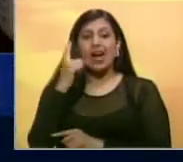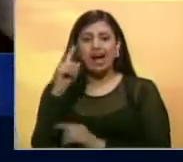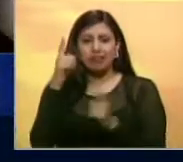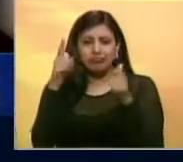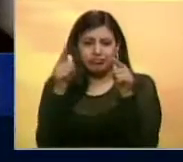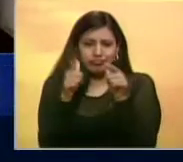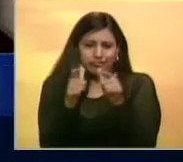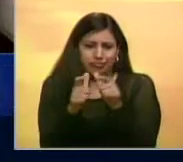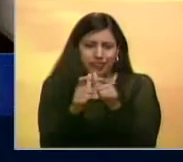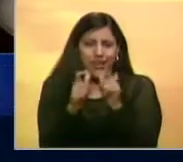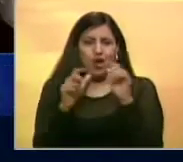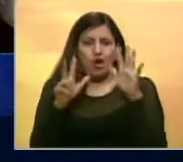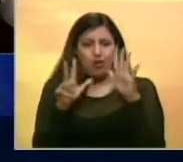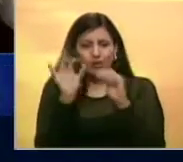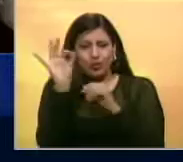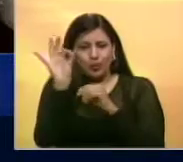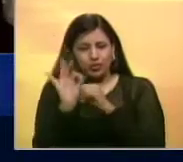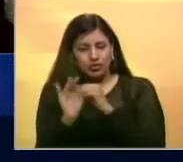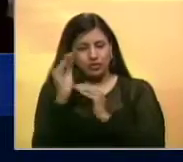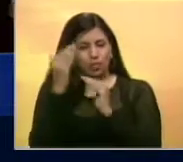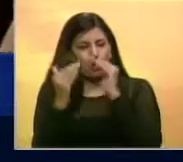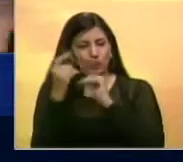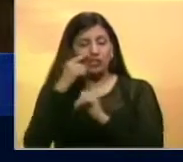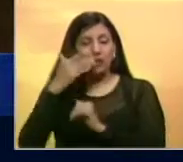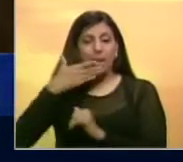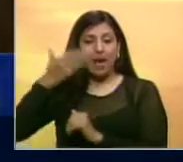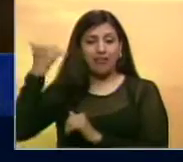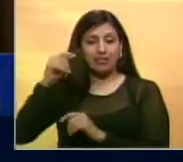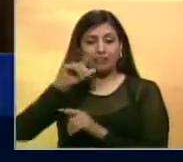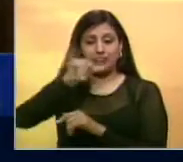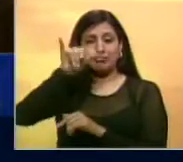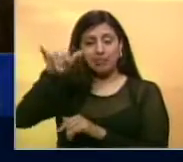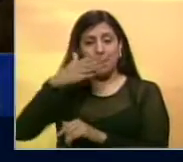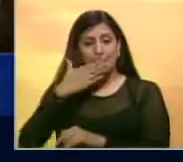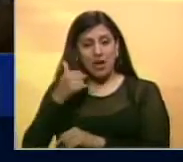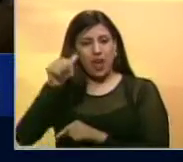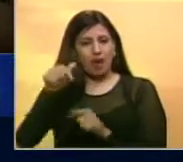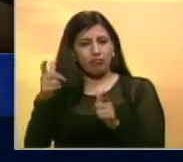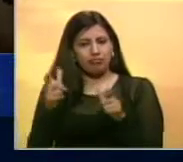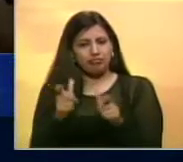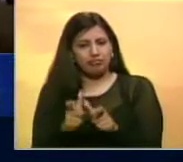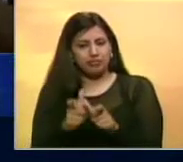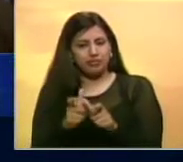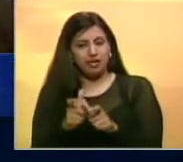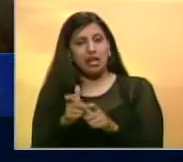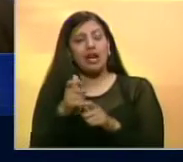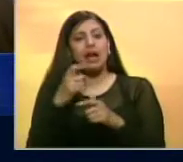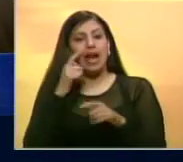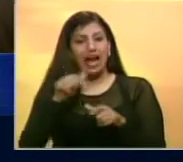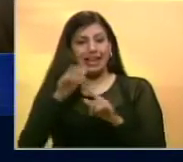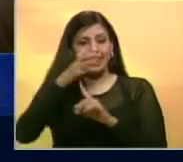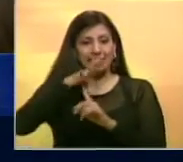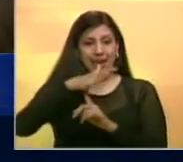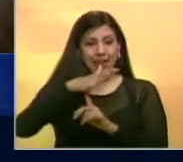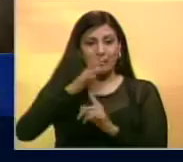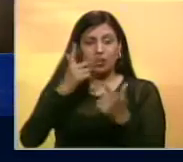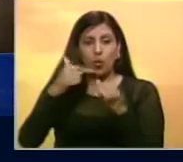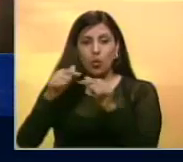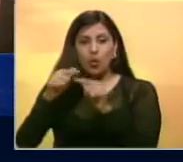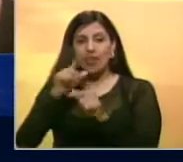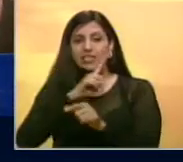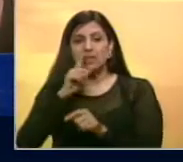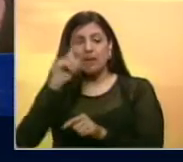disminución de un 8% en relación con el año pasado Adicionalmente que por este terminal salían las empresas de Amerluz y